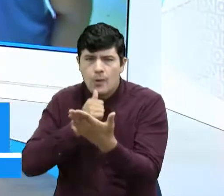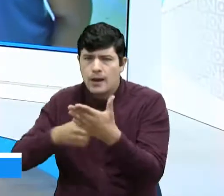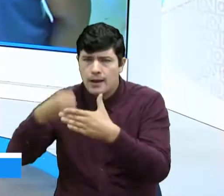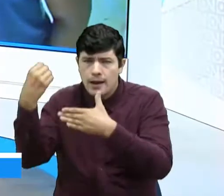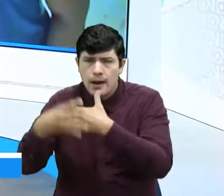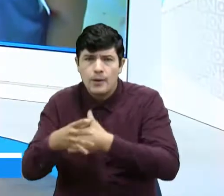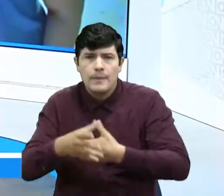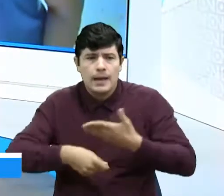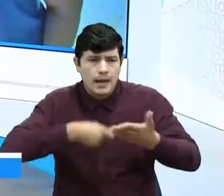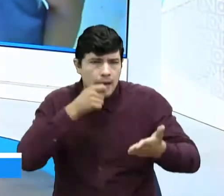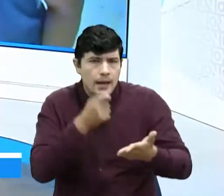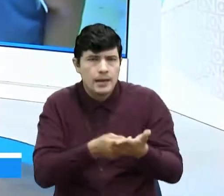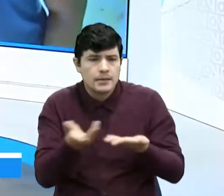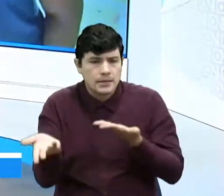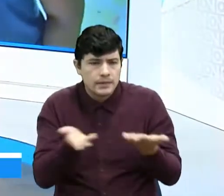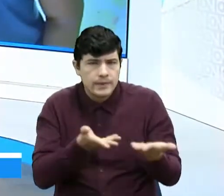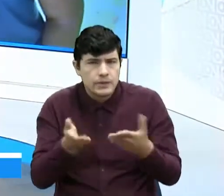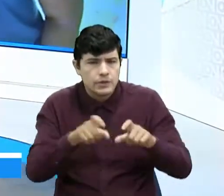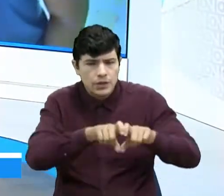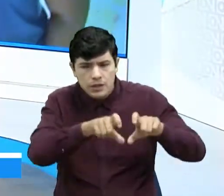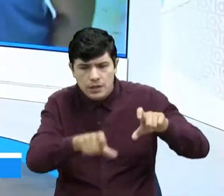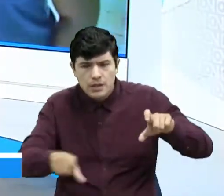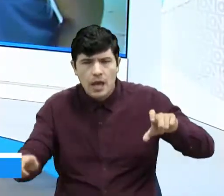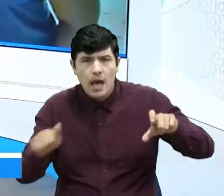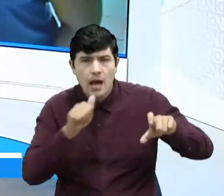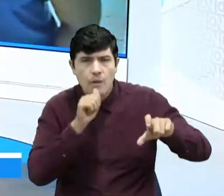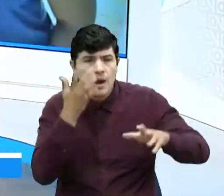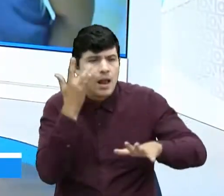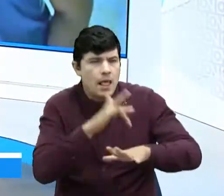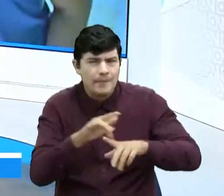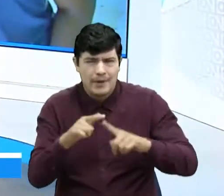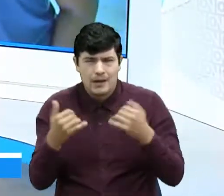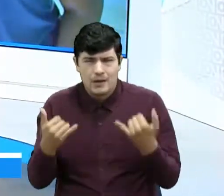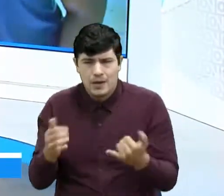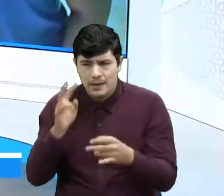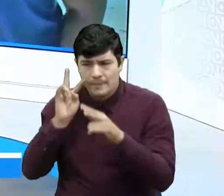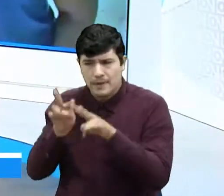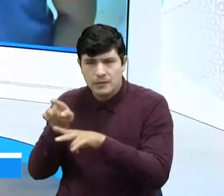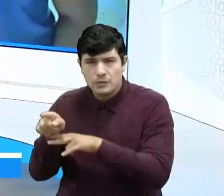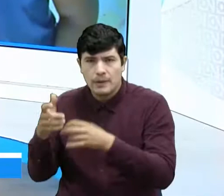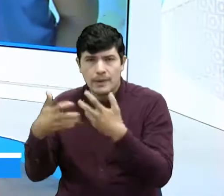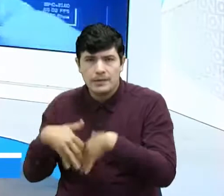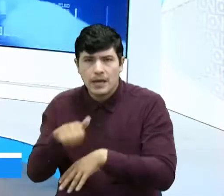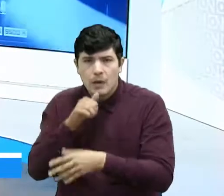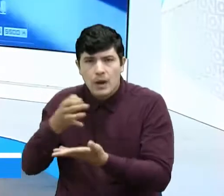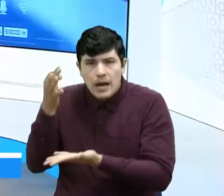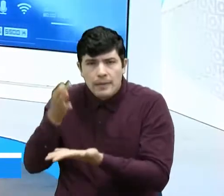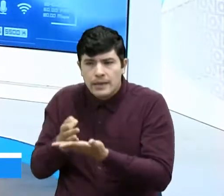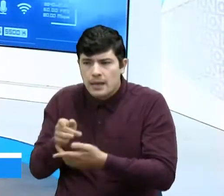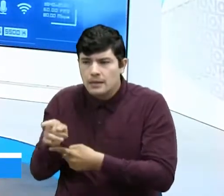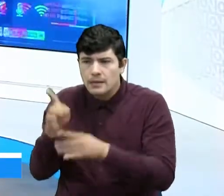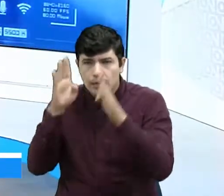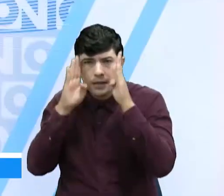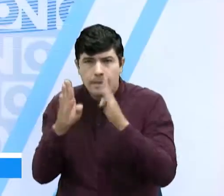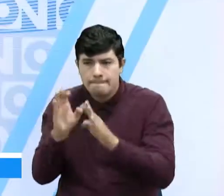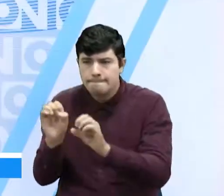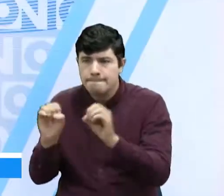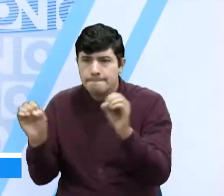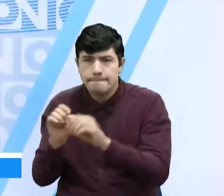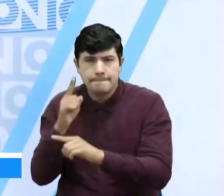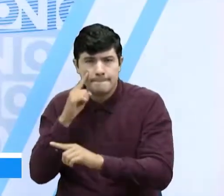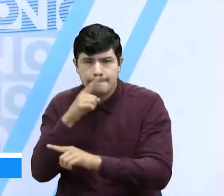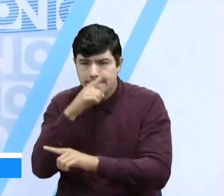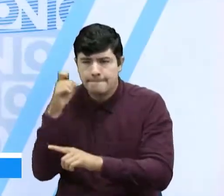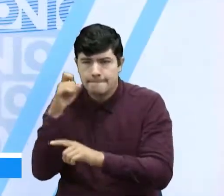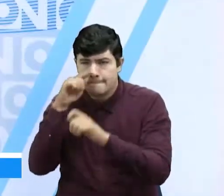alcantarillado porque nos lo suman al residuo y miren las consecuencias de agua capital. Preocupación en este punto de Cúcuta, pero